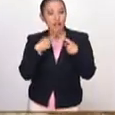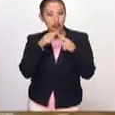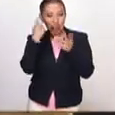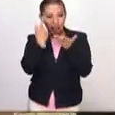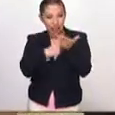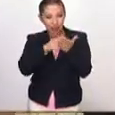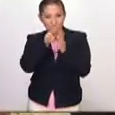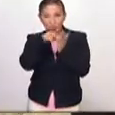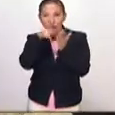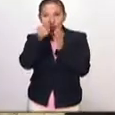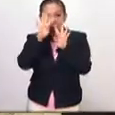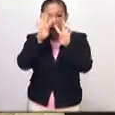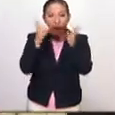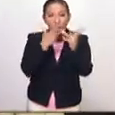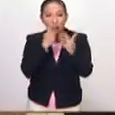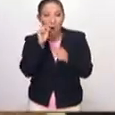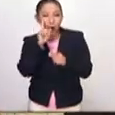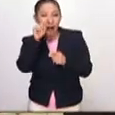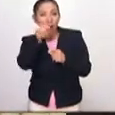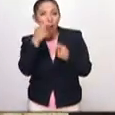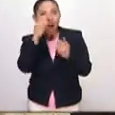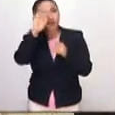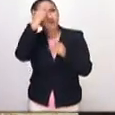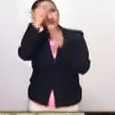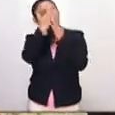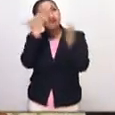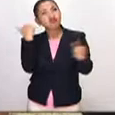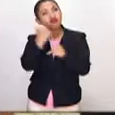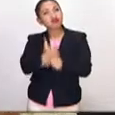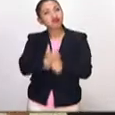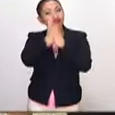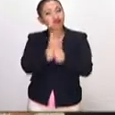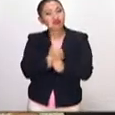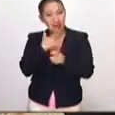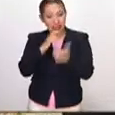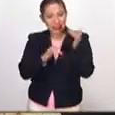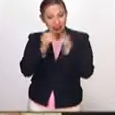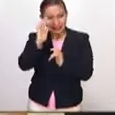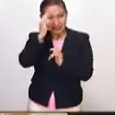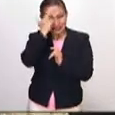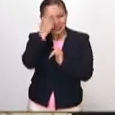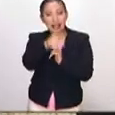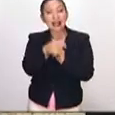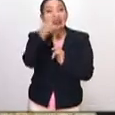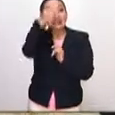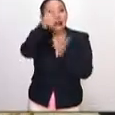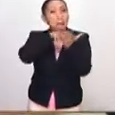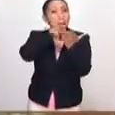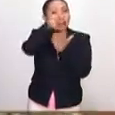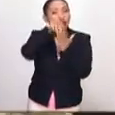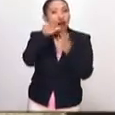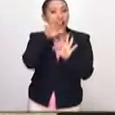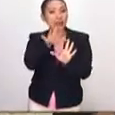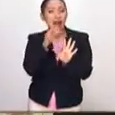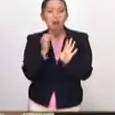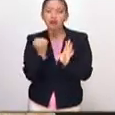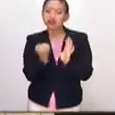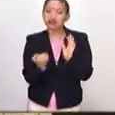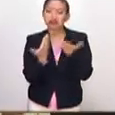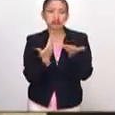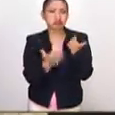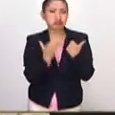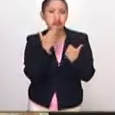hombres y mujeres, están haciendo la remembranza del calvario. Así que estamos ante una obra ya excelsa,